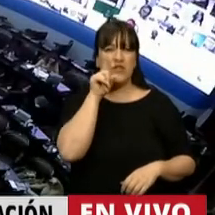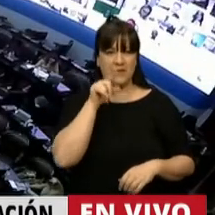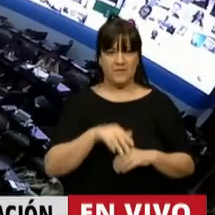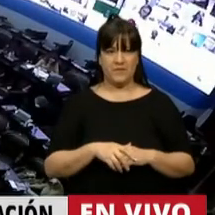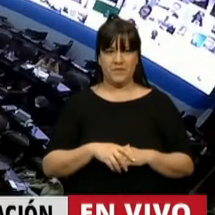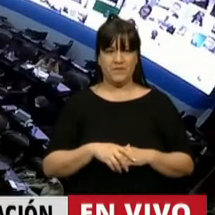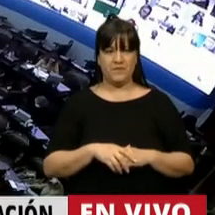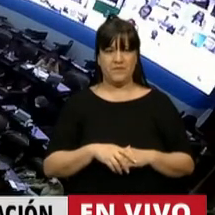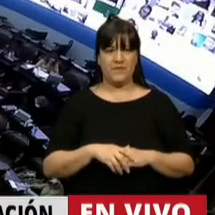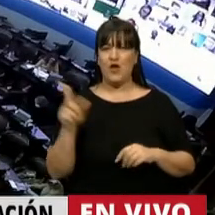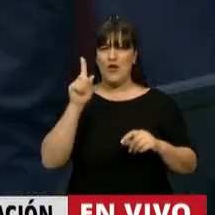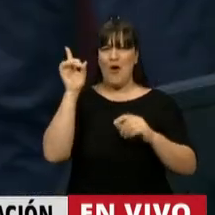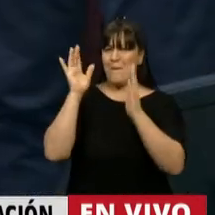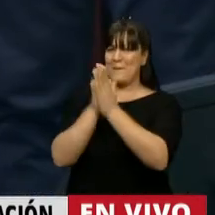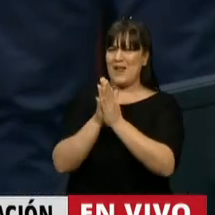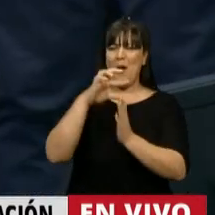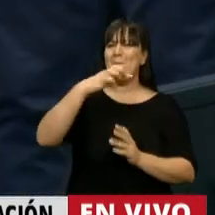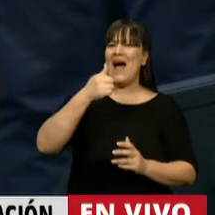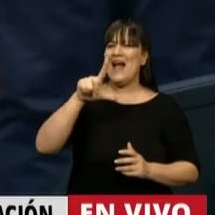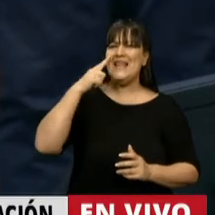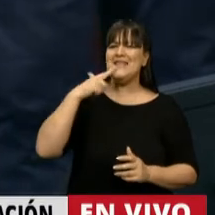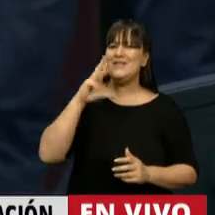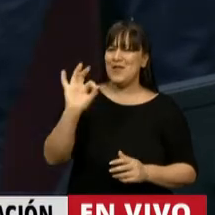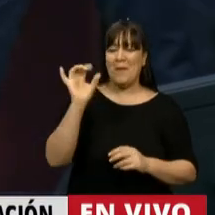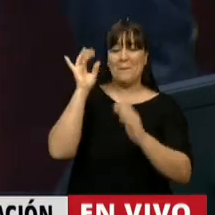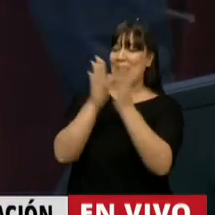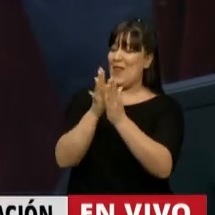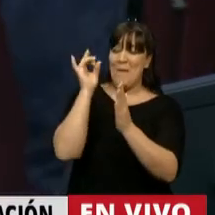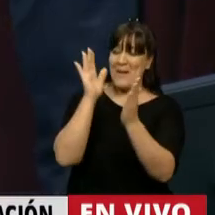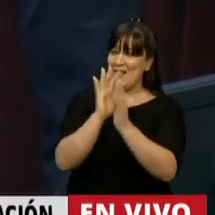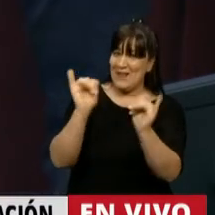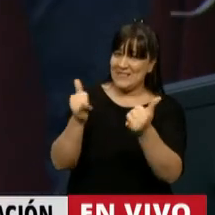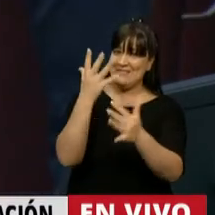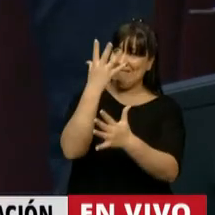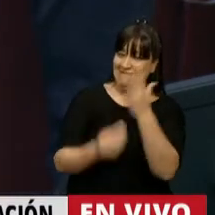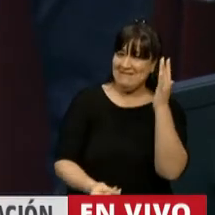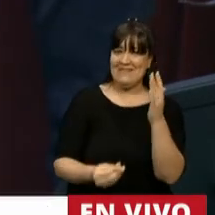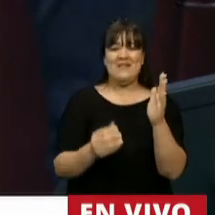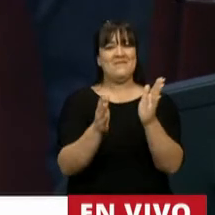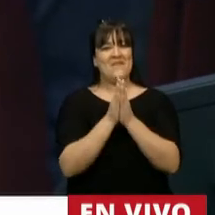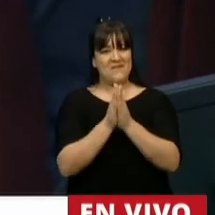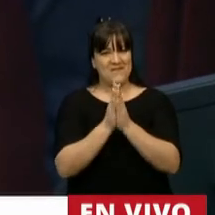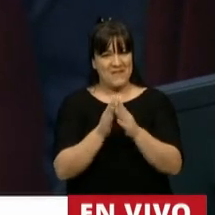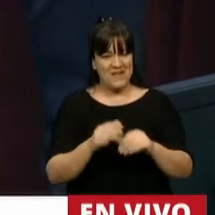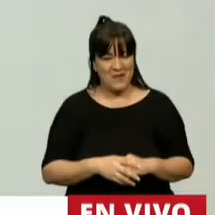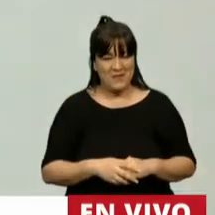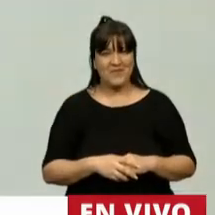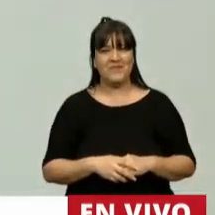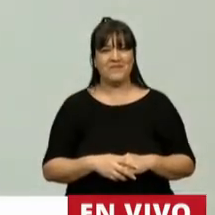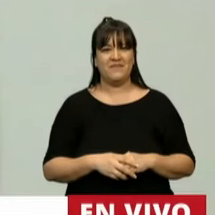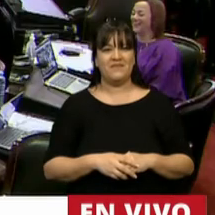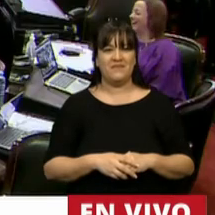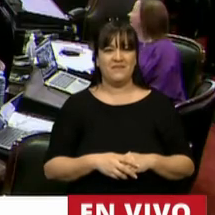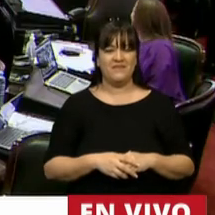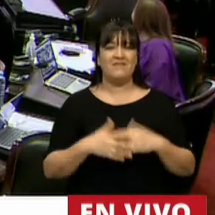Aparicio, Presidenta. Aparicio, perdón, perdón, Ali, perdón. Vamos a usar el género. Perdón, es